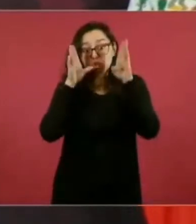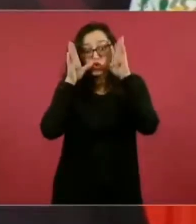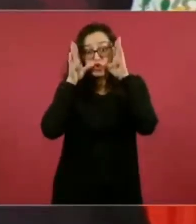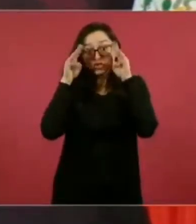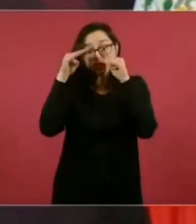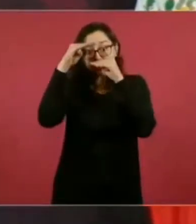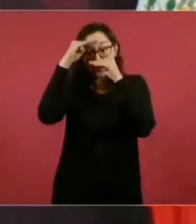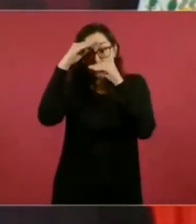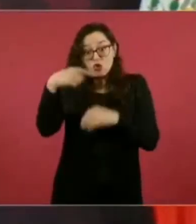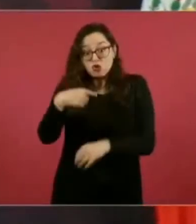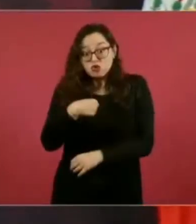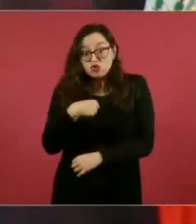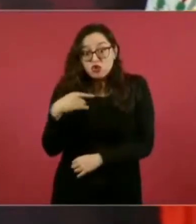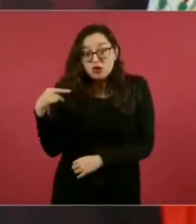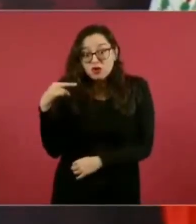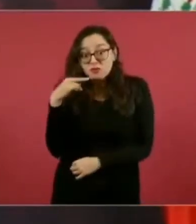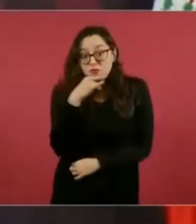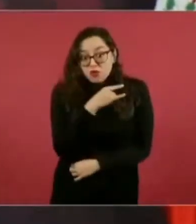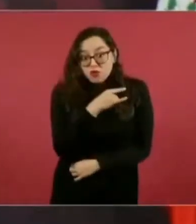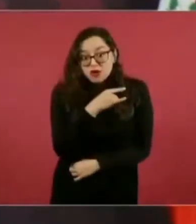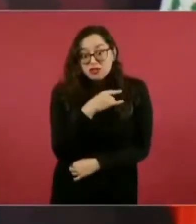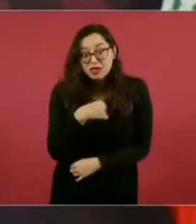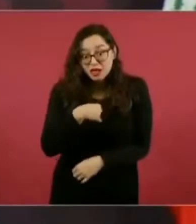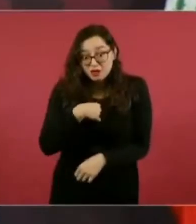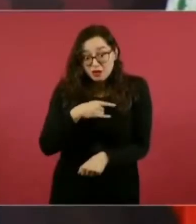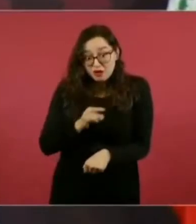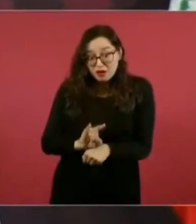soy hipócrita, no simulo.